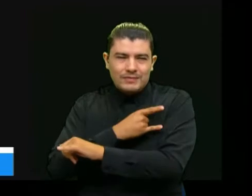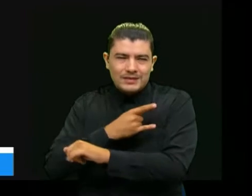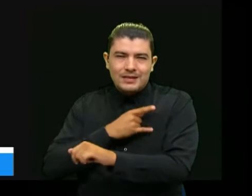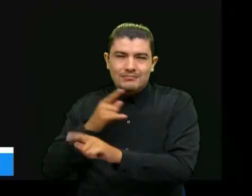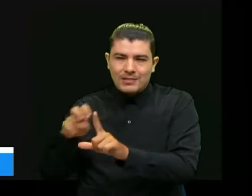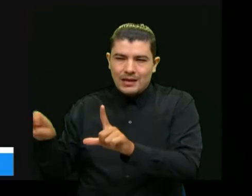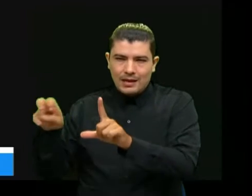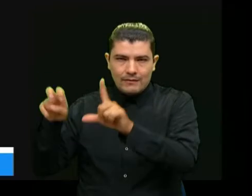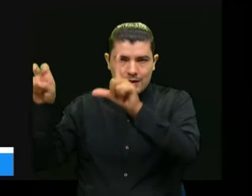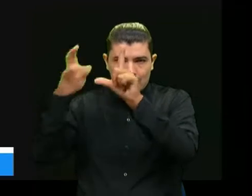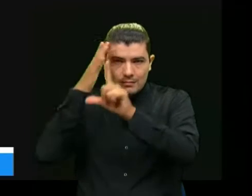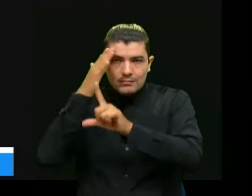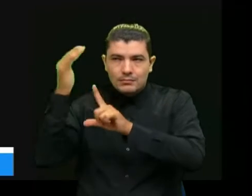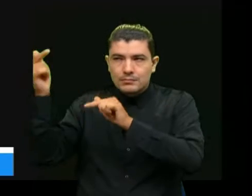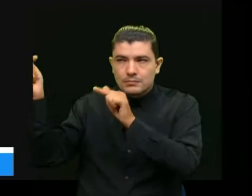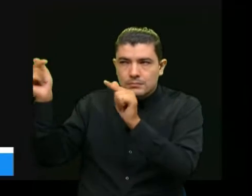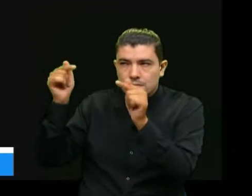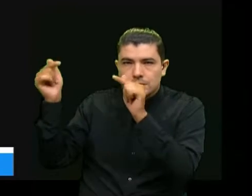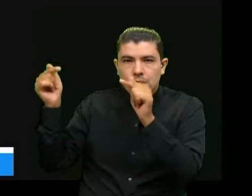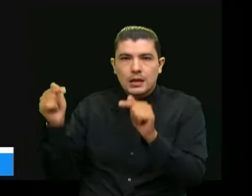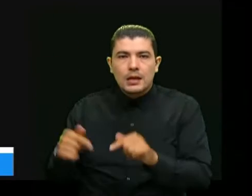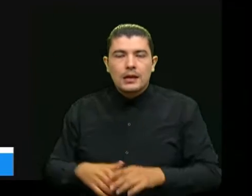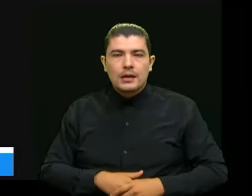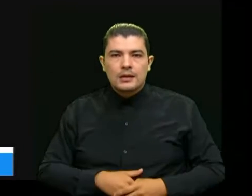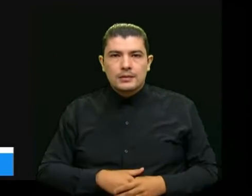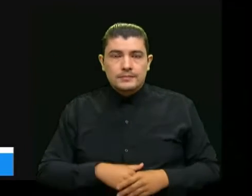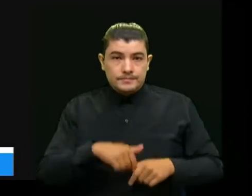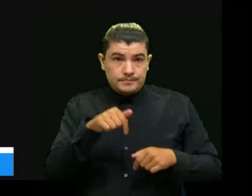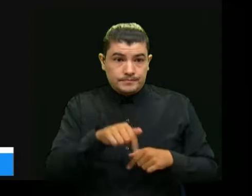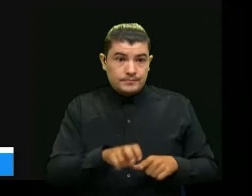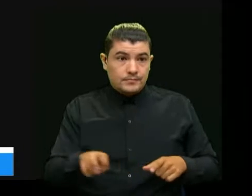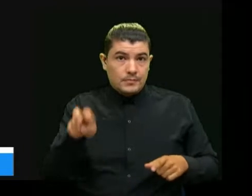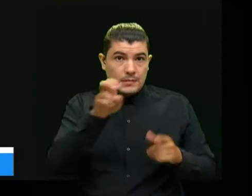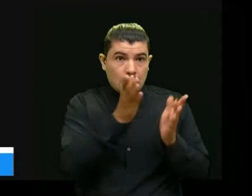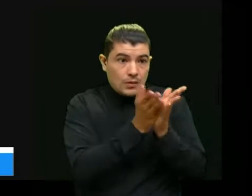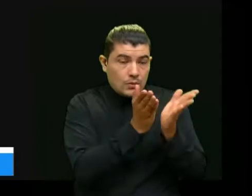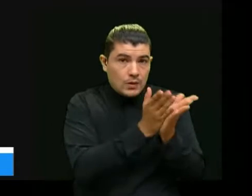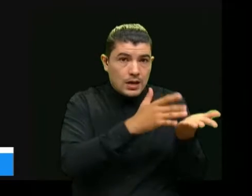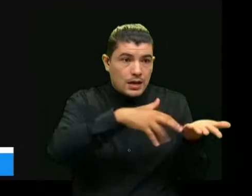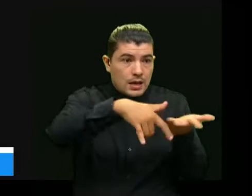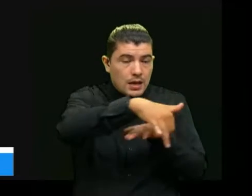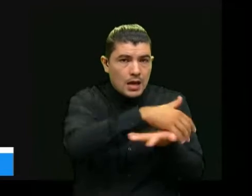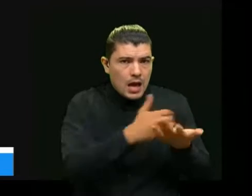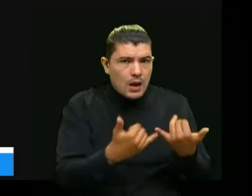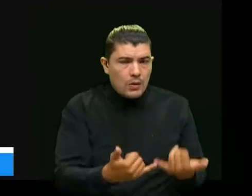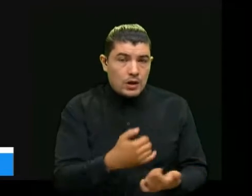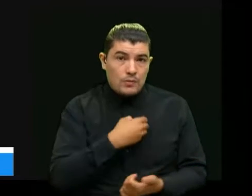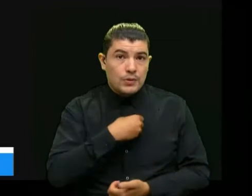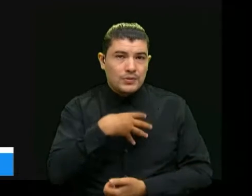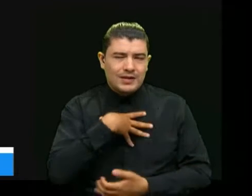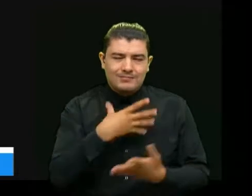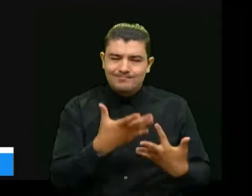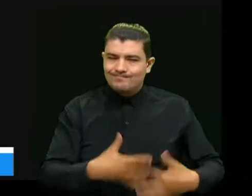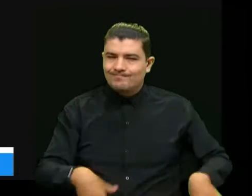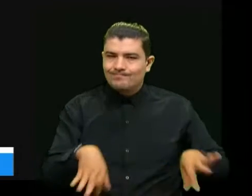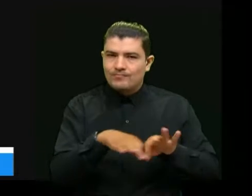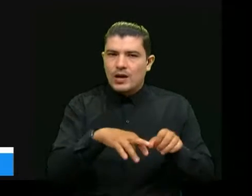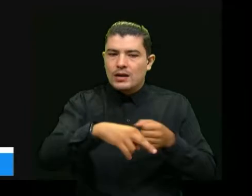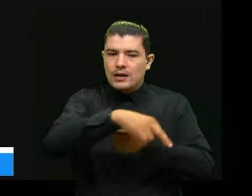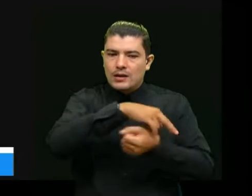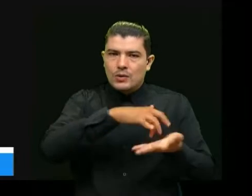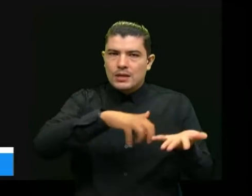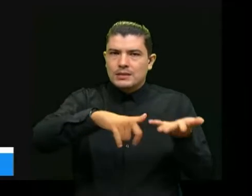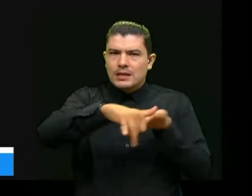conformación de los estudiantes de educación aquí en Santander considero que es una oportunidad muy importante como región que podamos